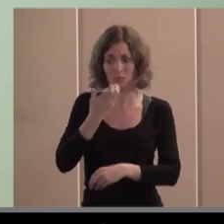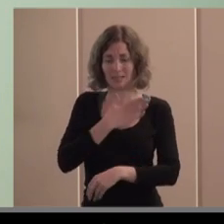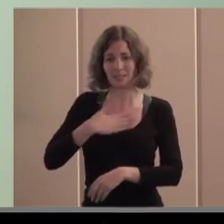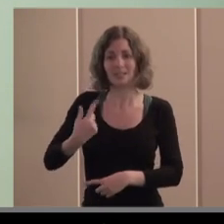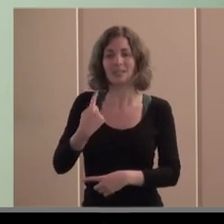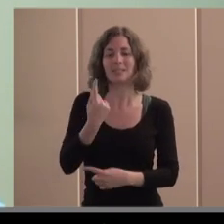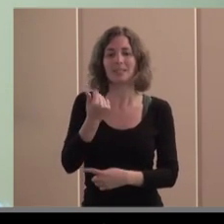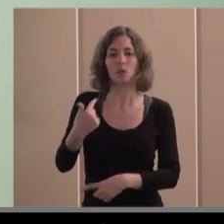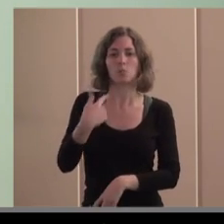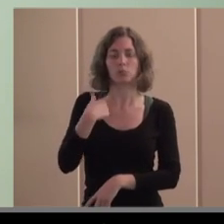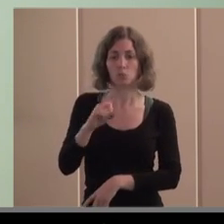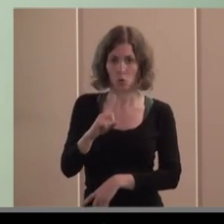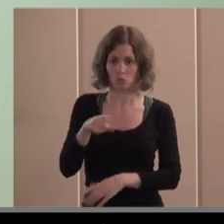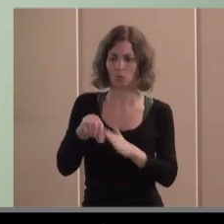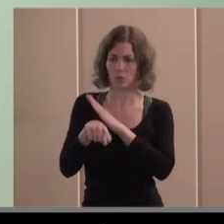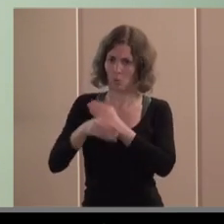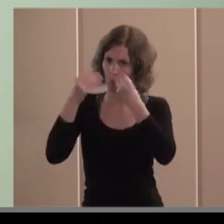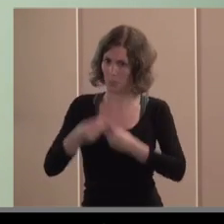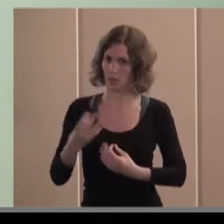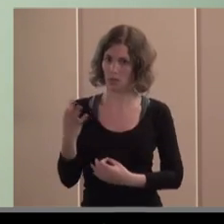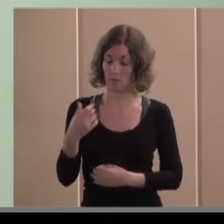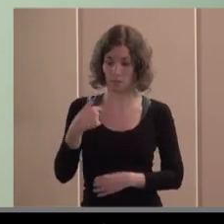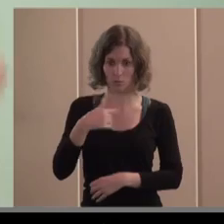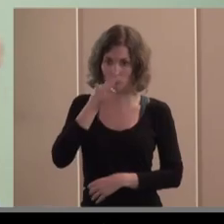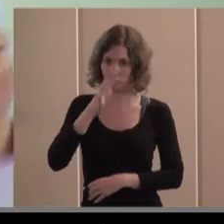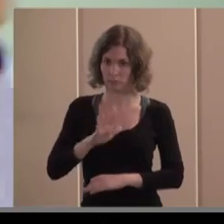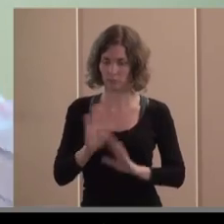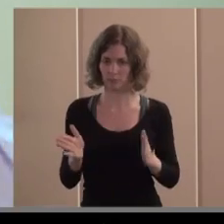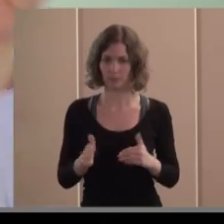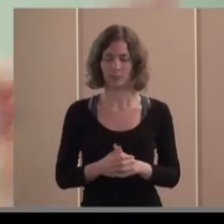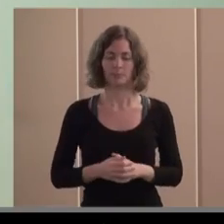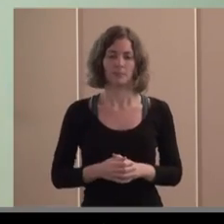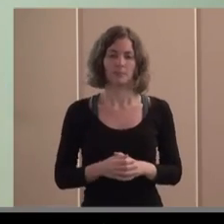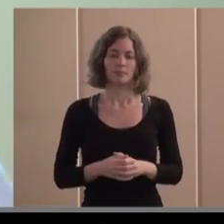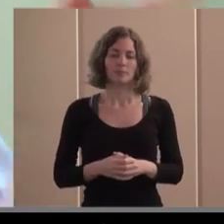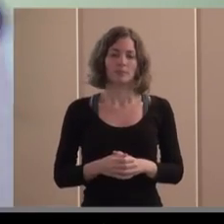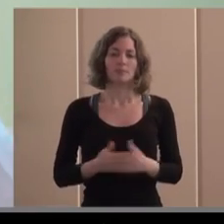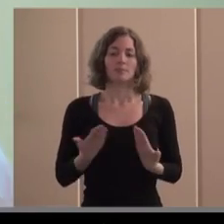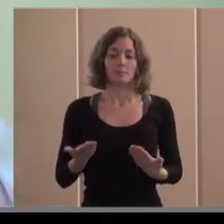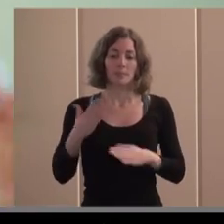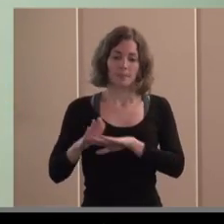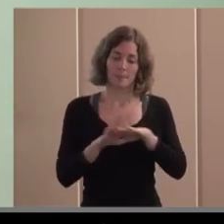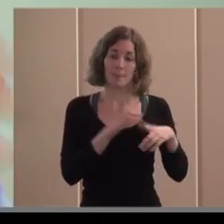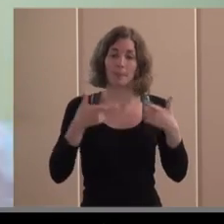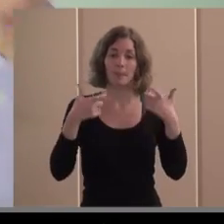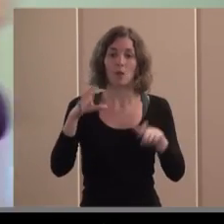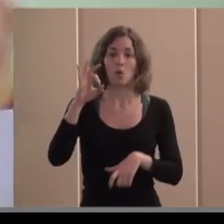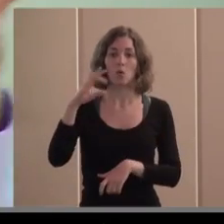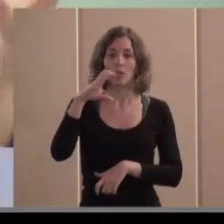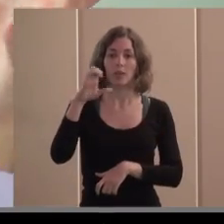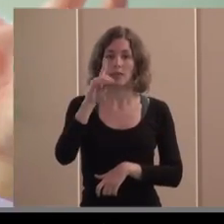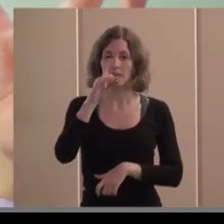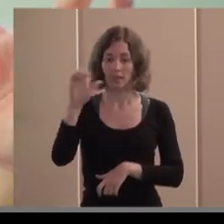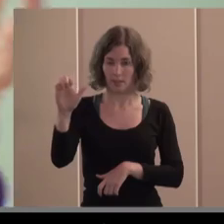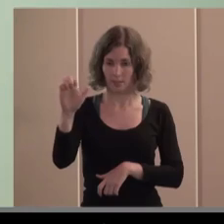esto os puedo dar fe os puedo dar fe bien entonces decíamos que el sector de la OCDE la OCDE que es el